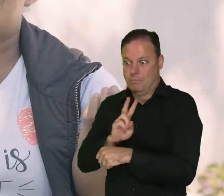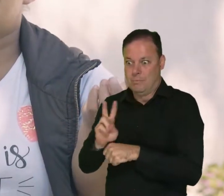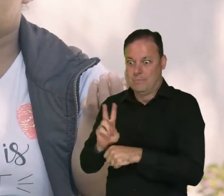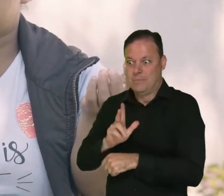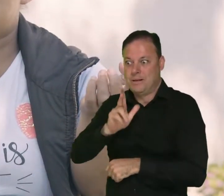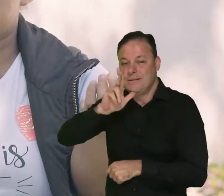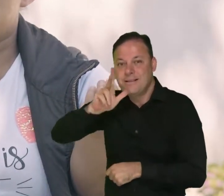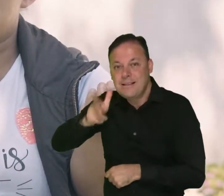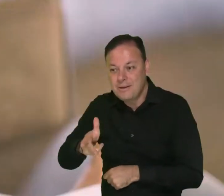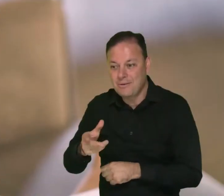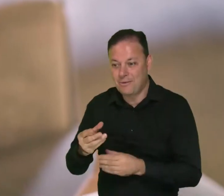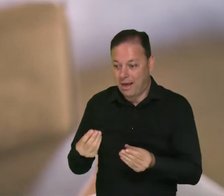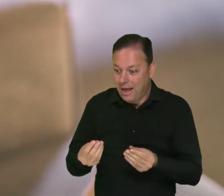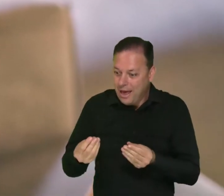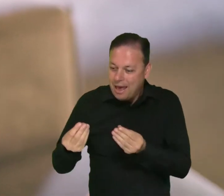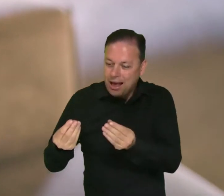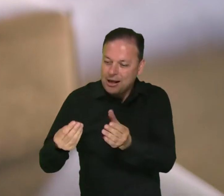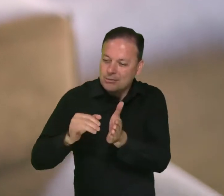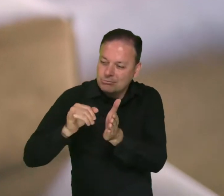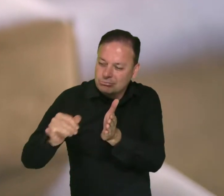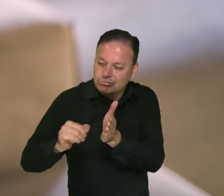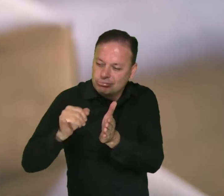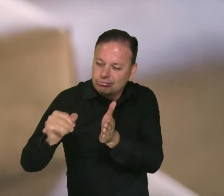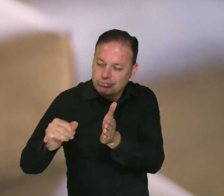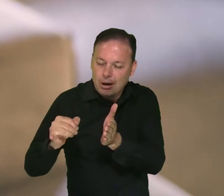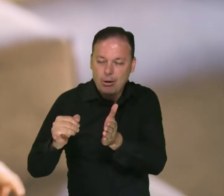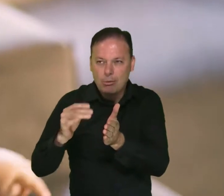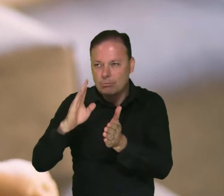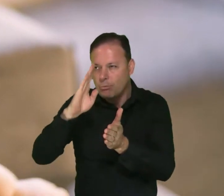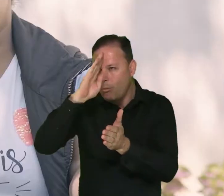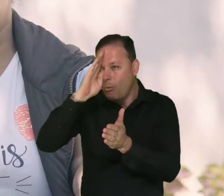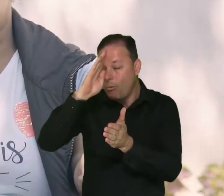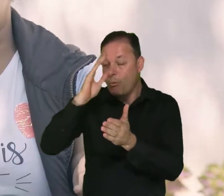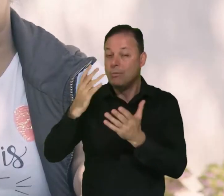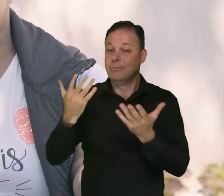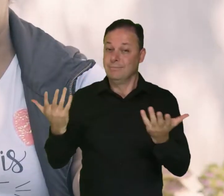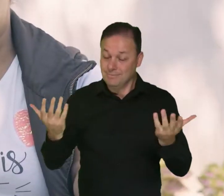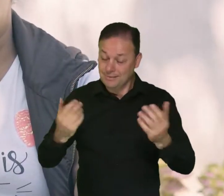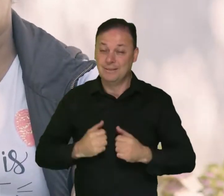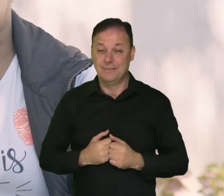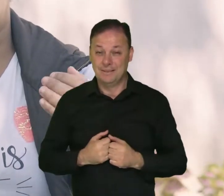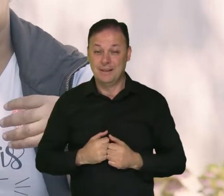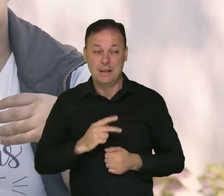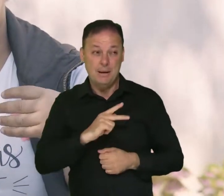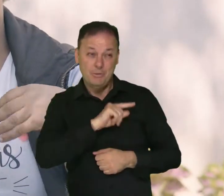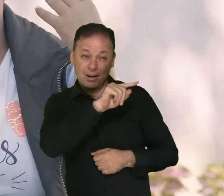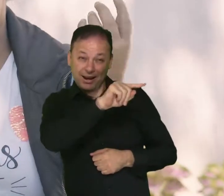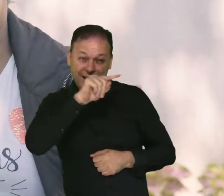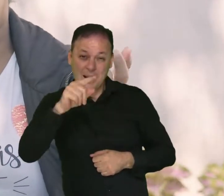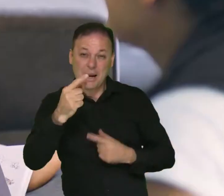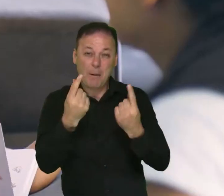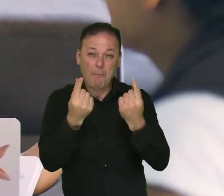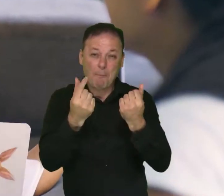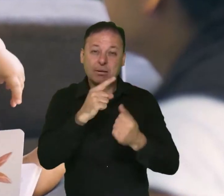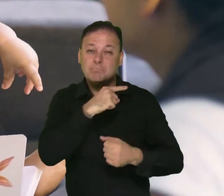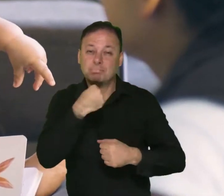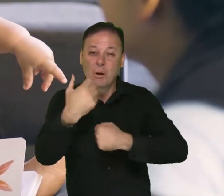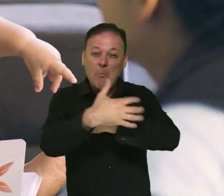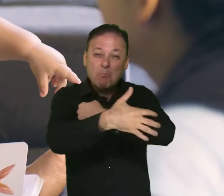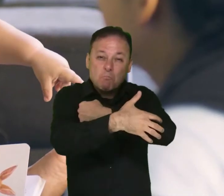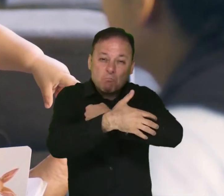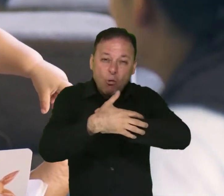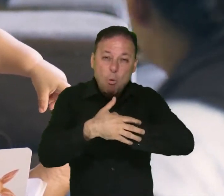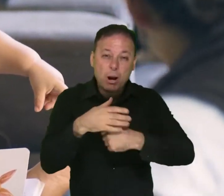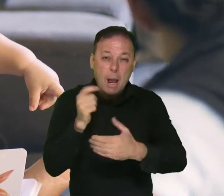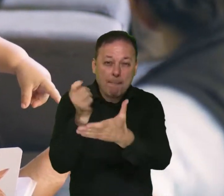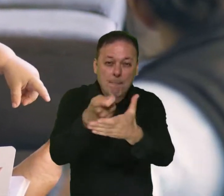familia a la vez, porque le da conocimiento a nuestras criaturas. También le da posibilidad a personas que no tienen la posibilidad de comprar